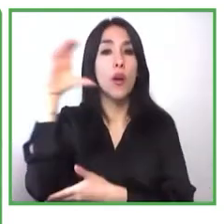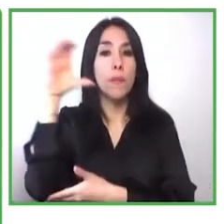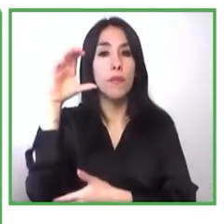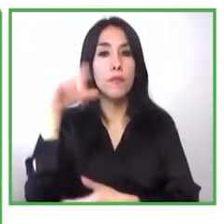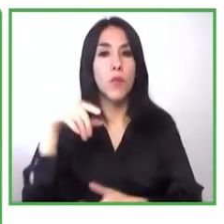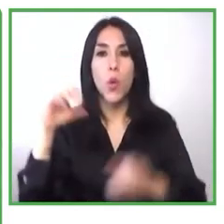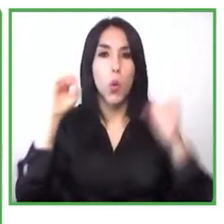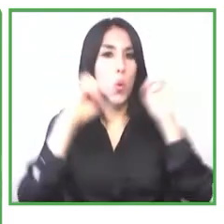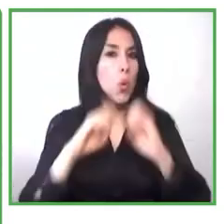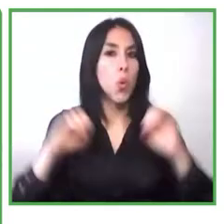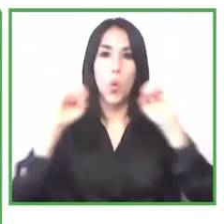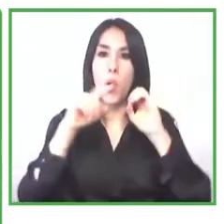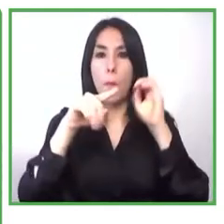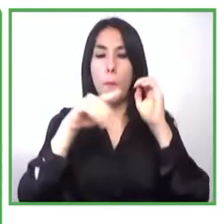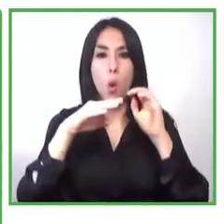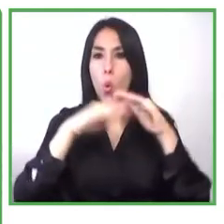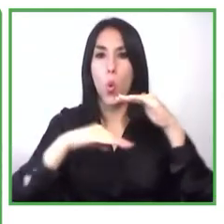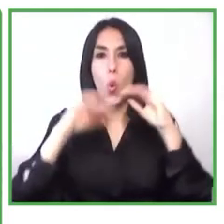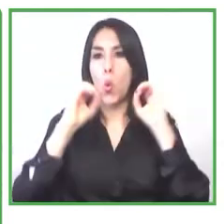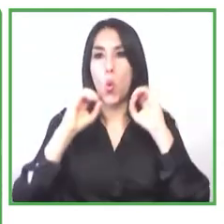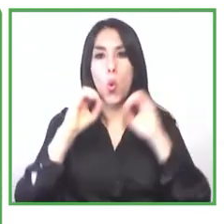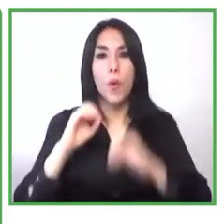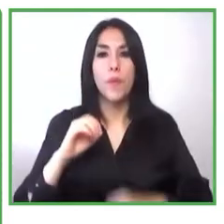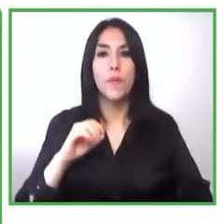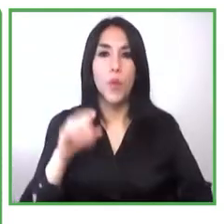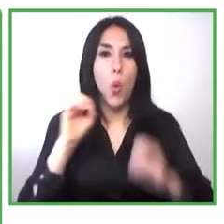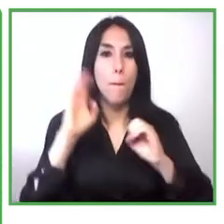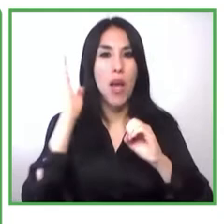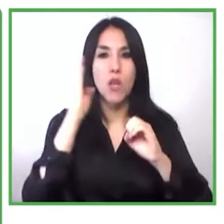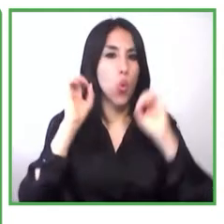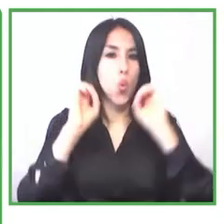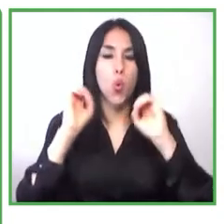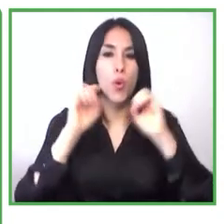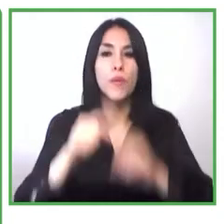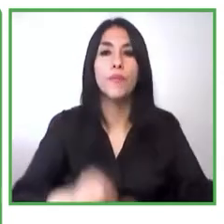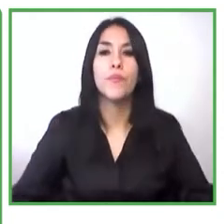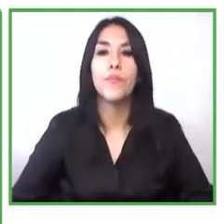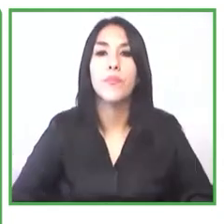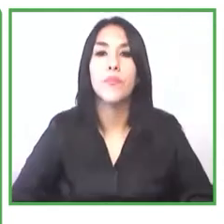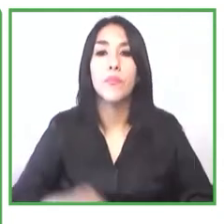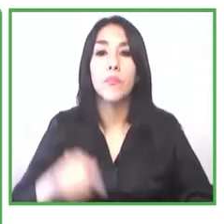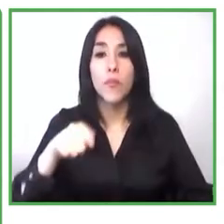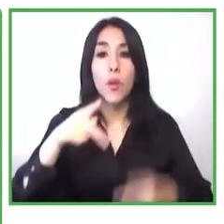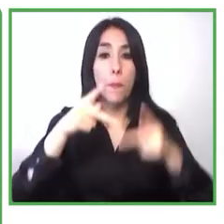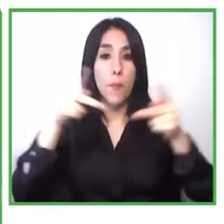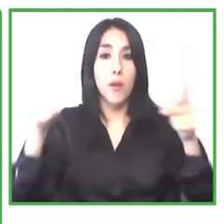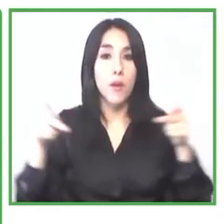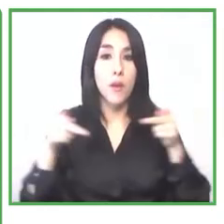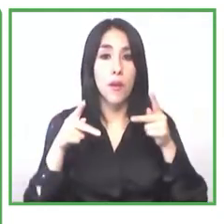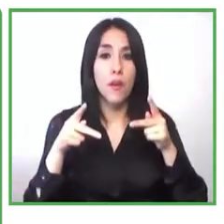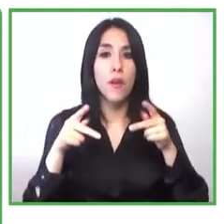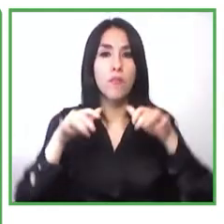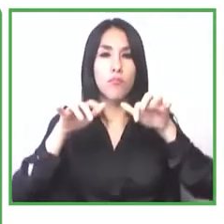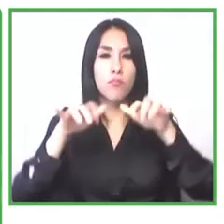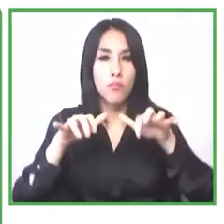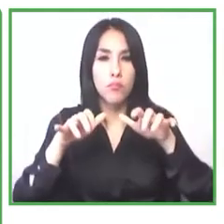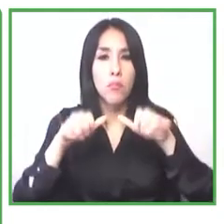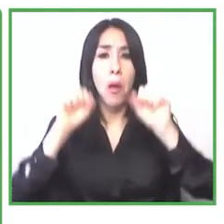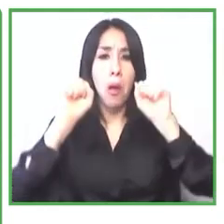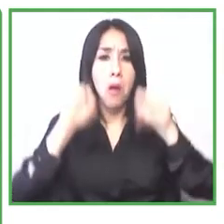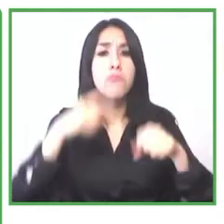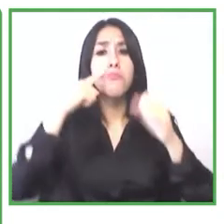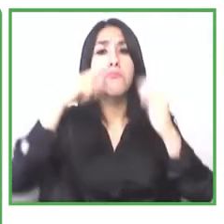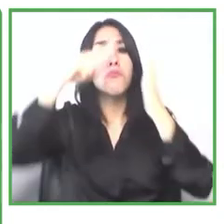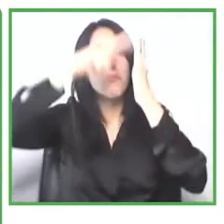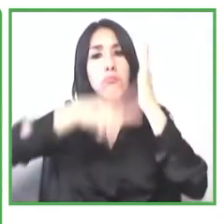un lugar bien sea físico o virtual en el cual uno pueda consultar cuántos emprendimientos de personas con discapacidad